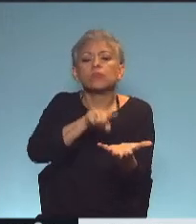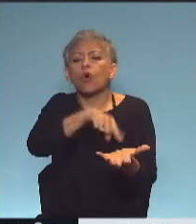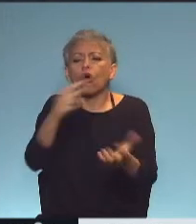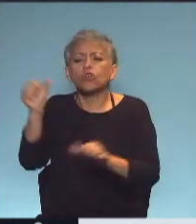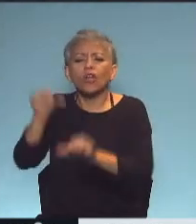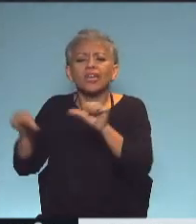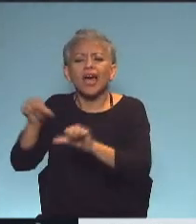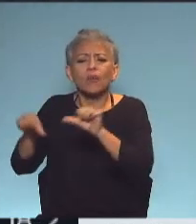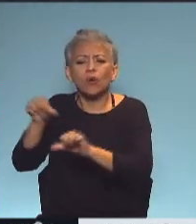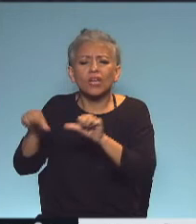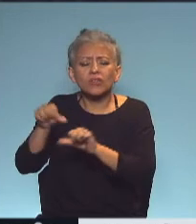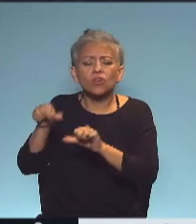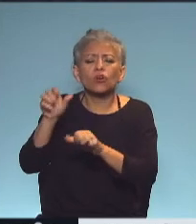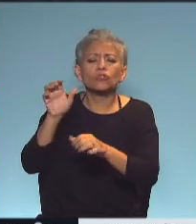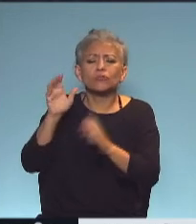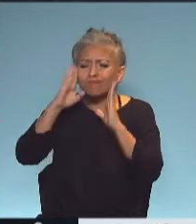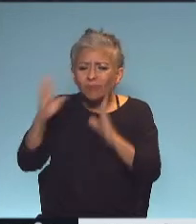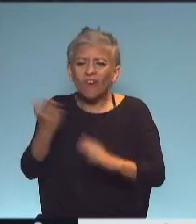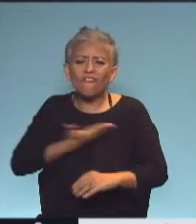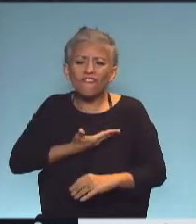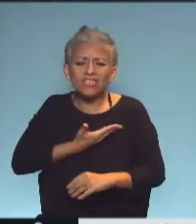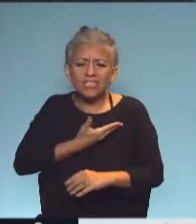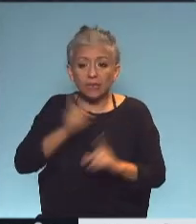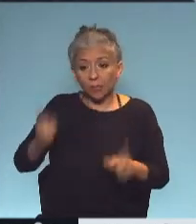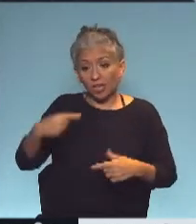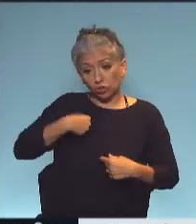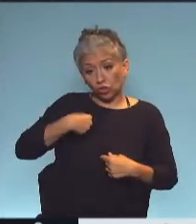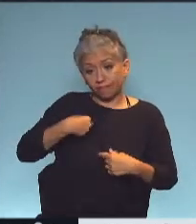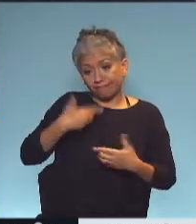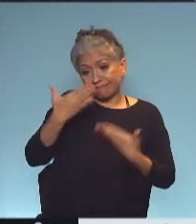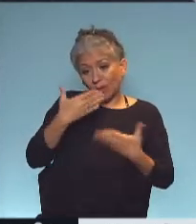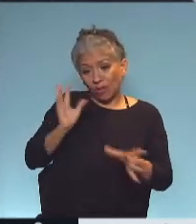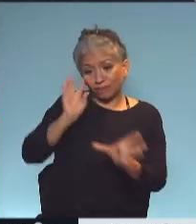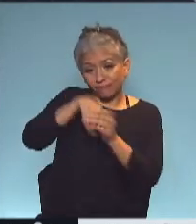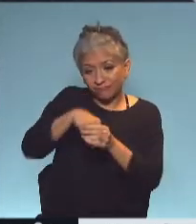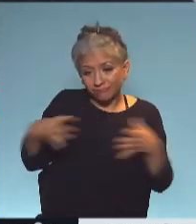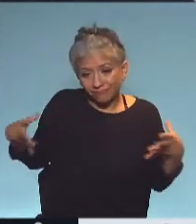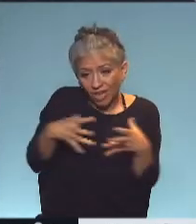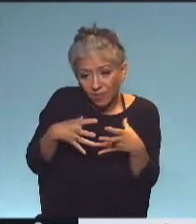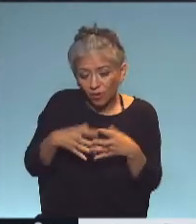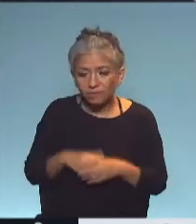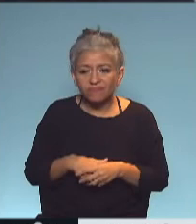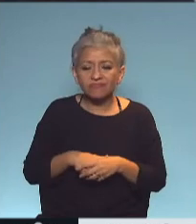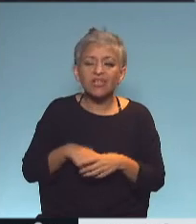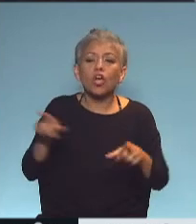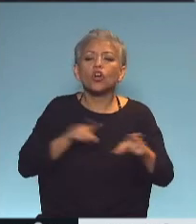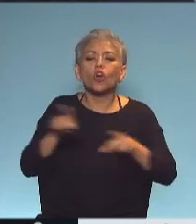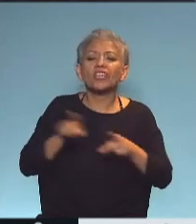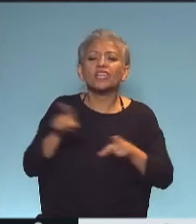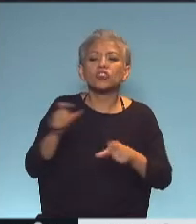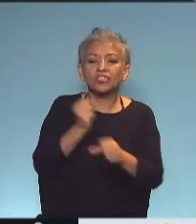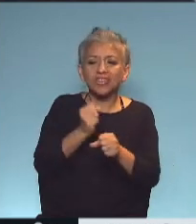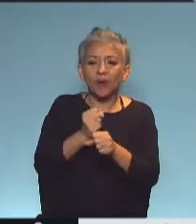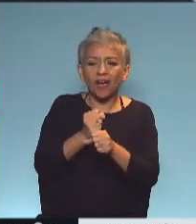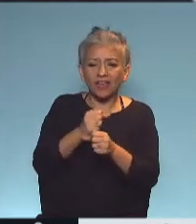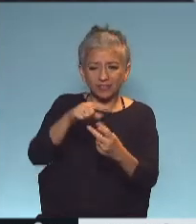Investigaciones en Meteorología Física y, bueno, hay quien les habla. Bien, bueno, obviamente la coordinación del trabajo entre estas